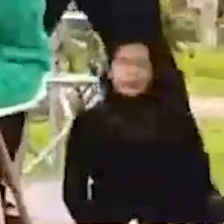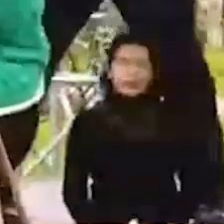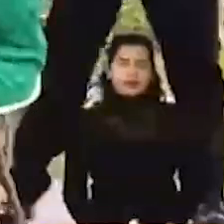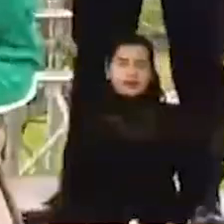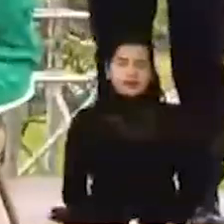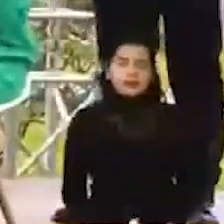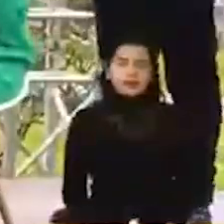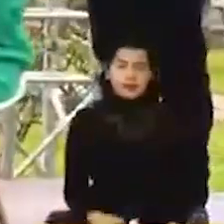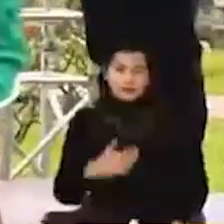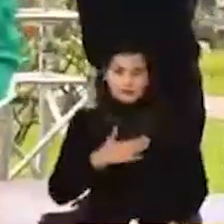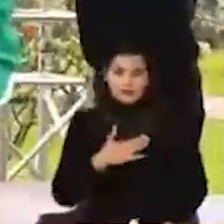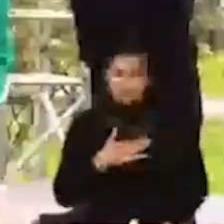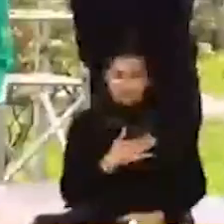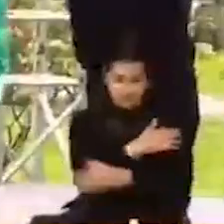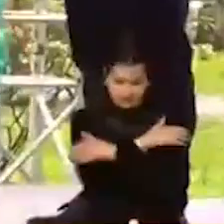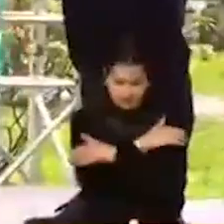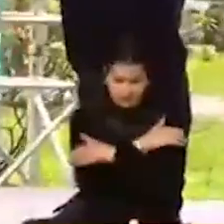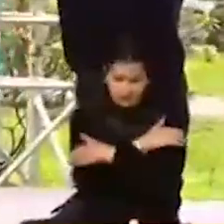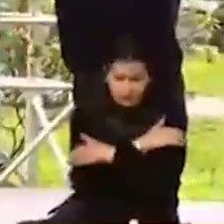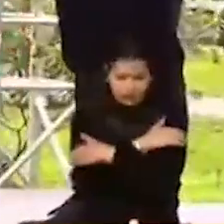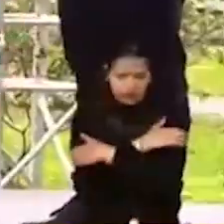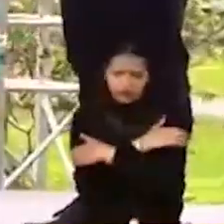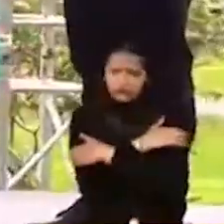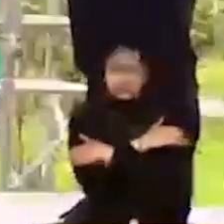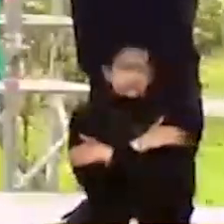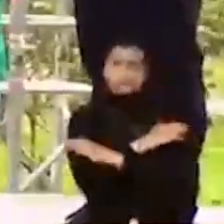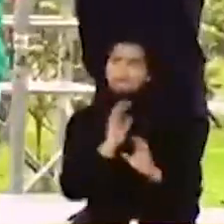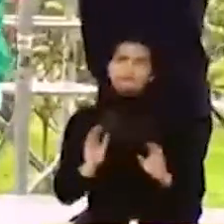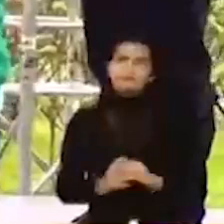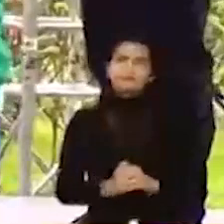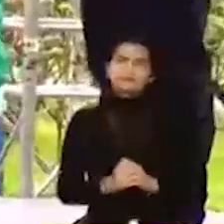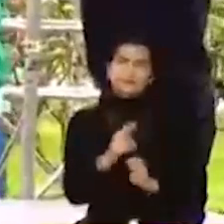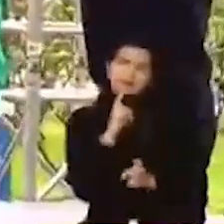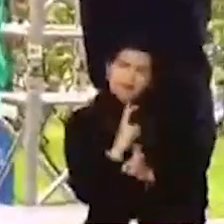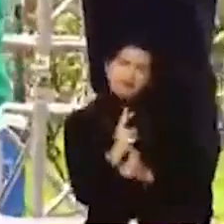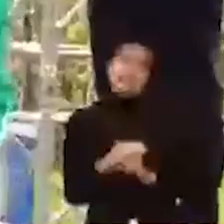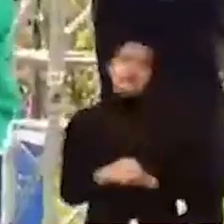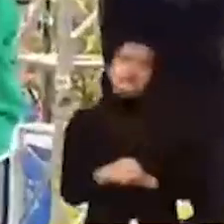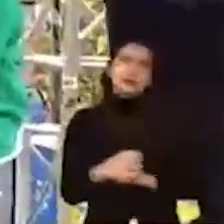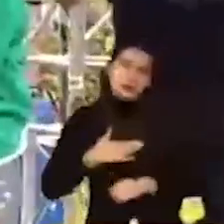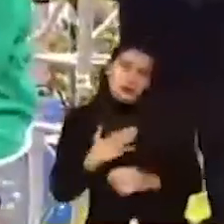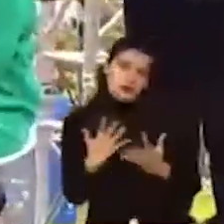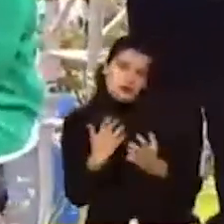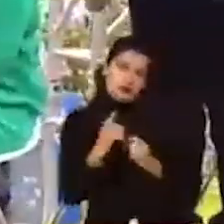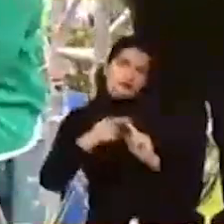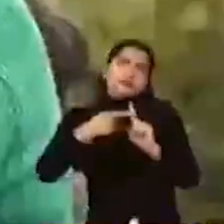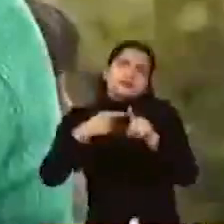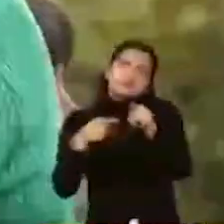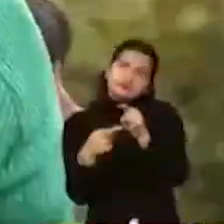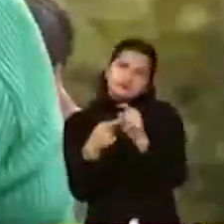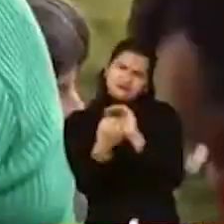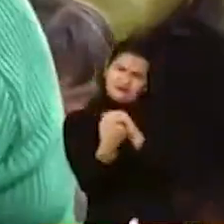porque yo lo que quiero es que ustedes me digan la verdad, me digan qué fue lo que pasó,